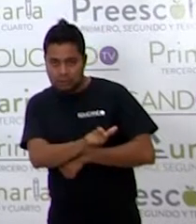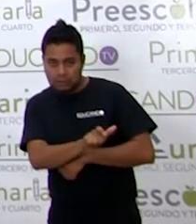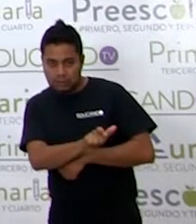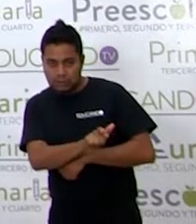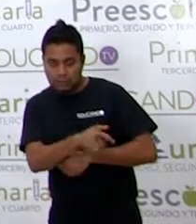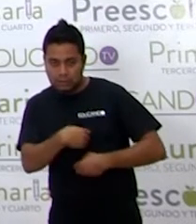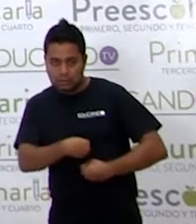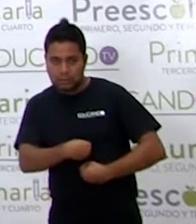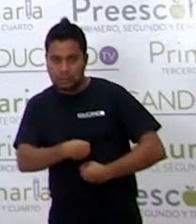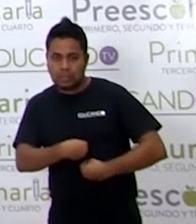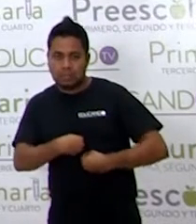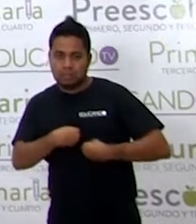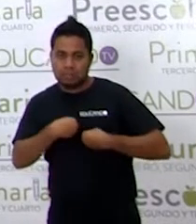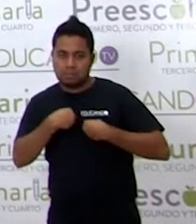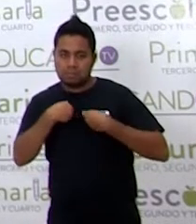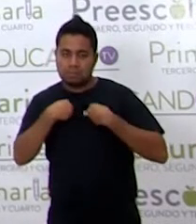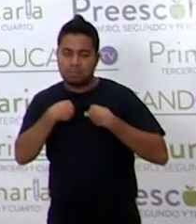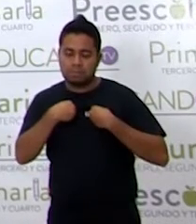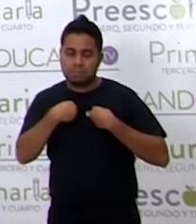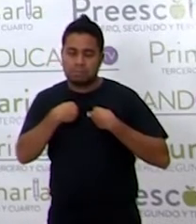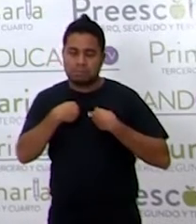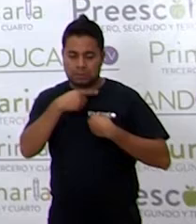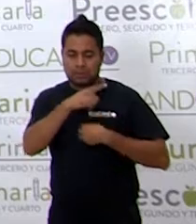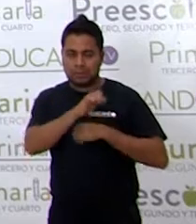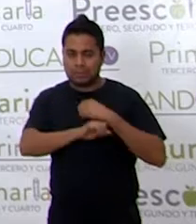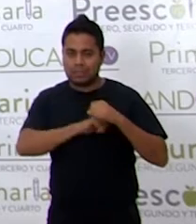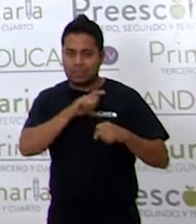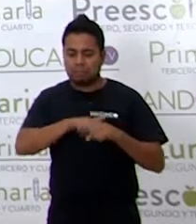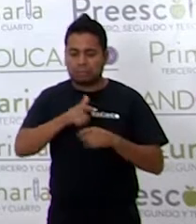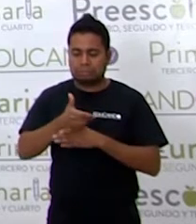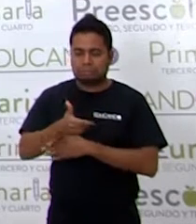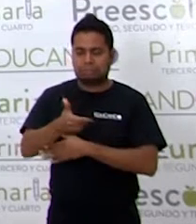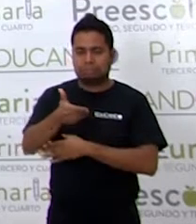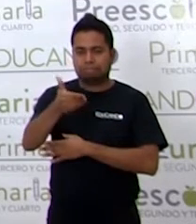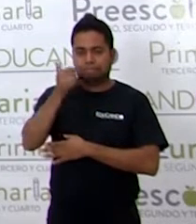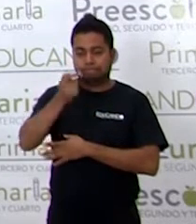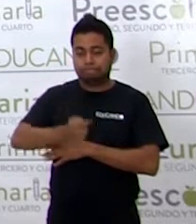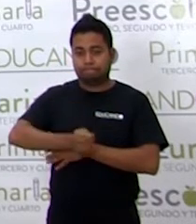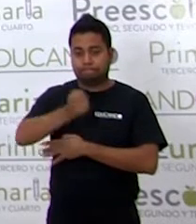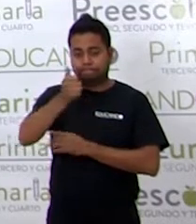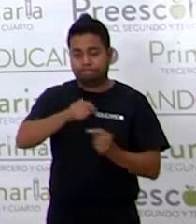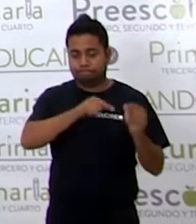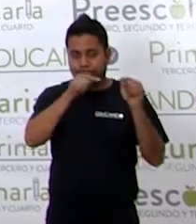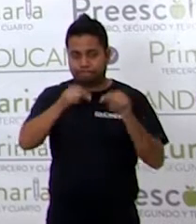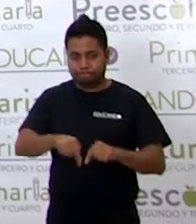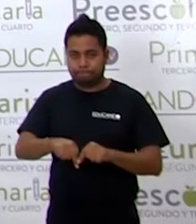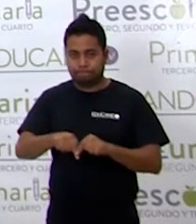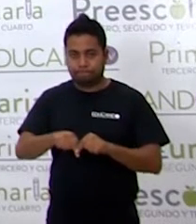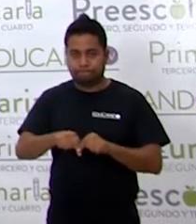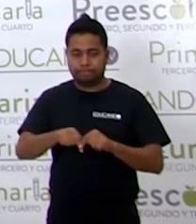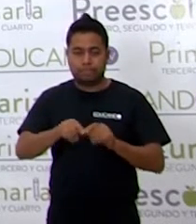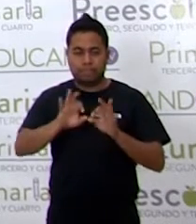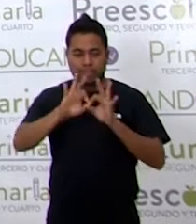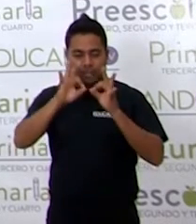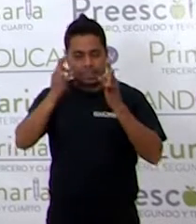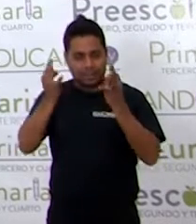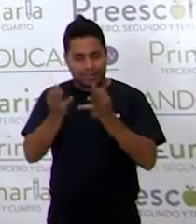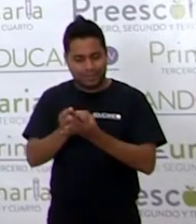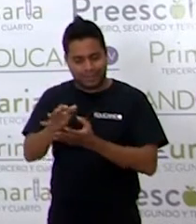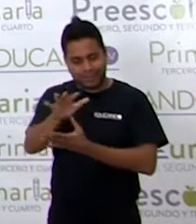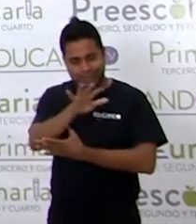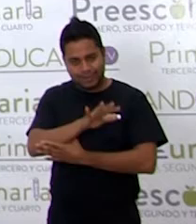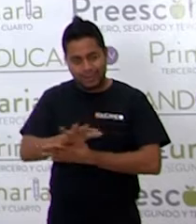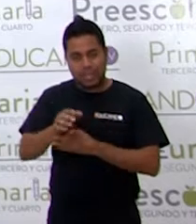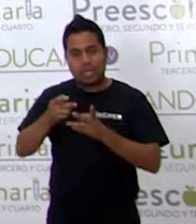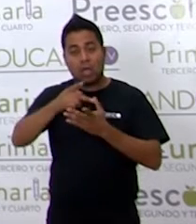habitó, uno de los primeros animales que habitó en la tierra. Y vamos a volver ahora a contar el